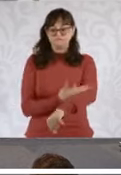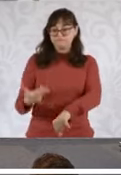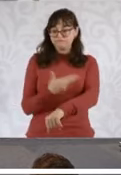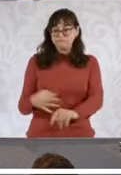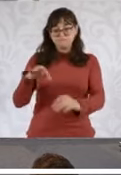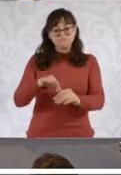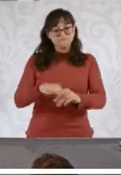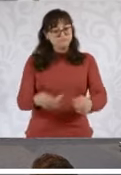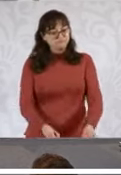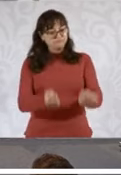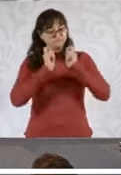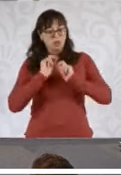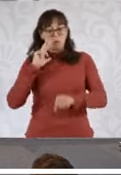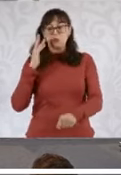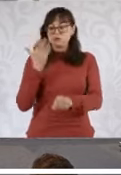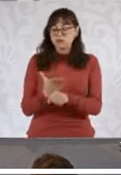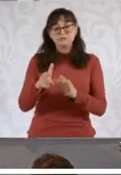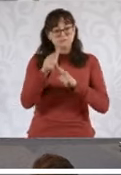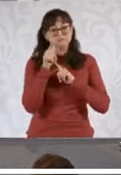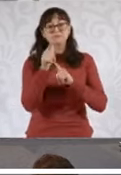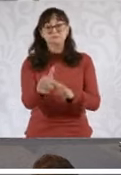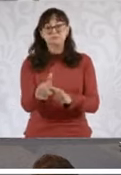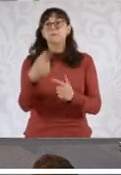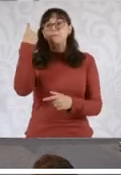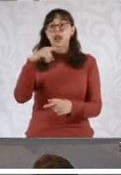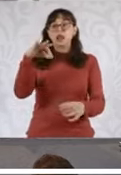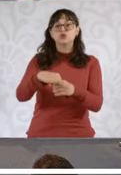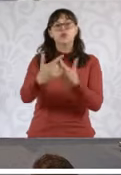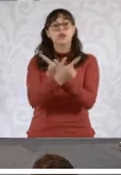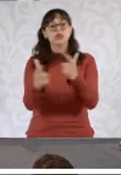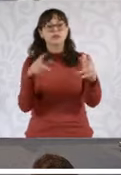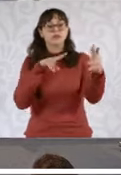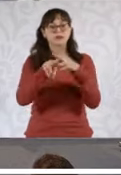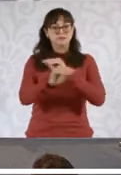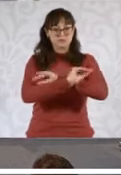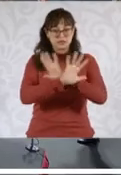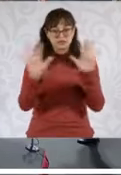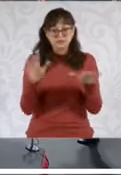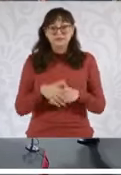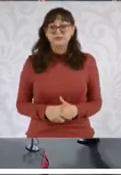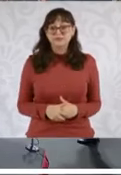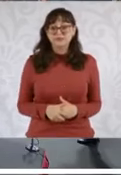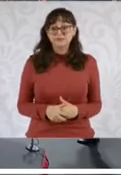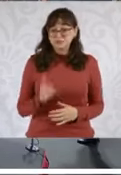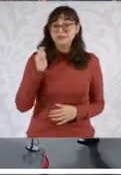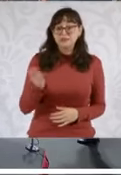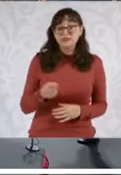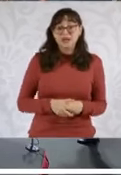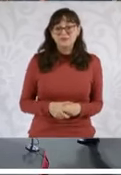libres, auténticas y transparentes. Eso significa que continúa el proceso electoral